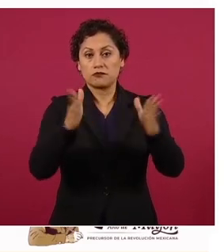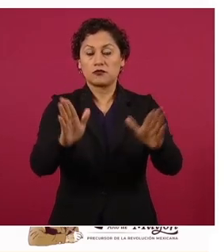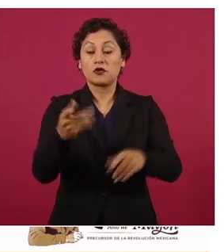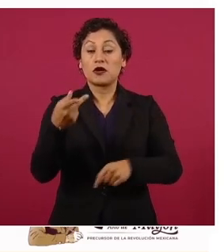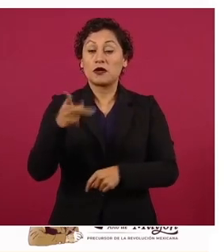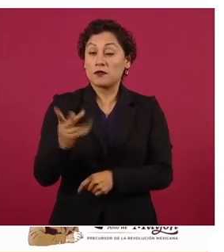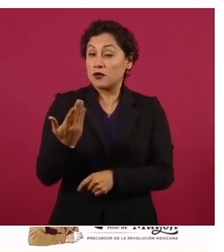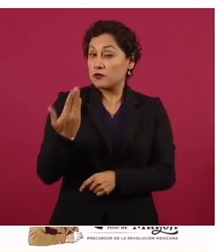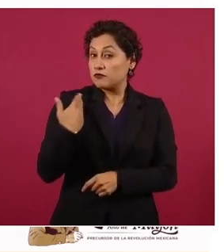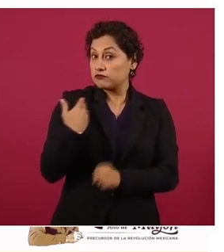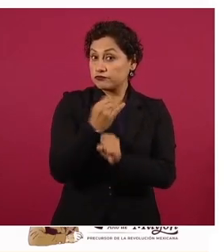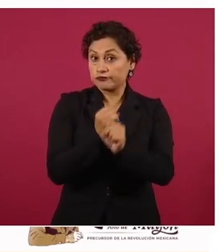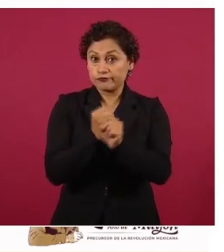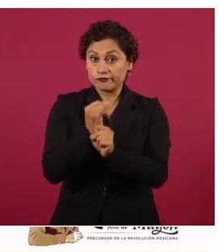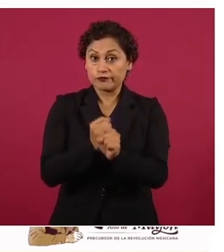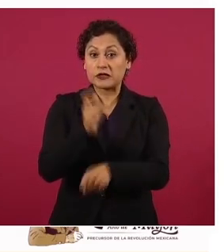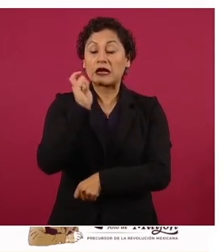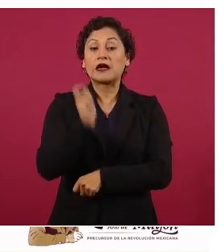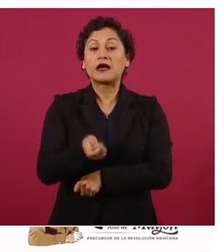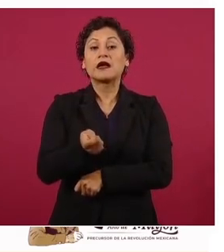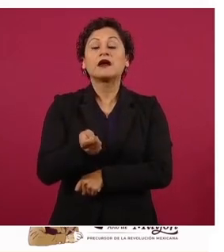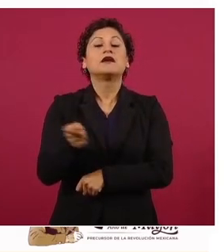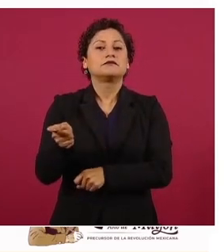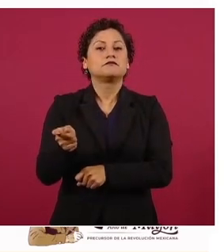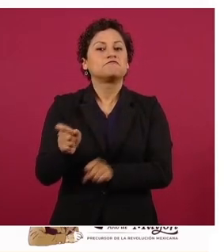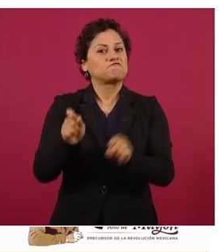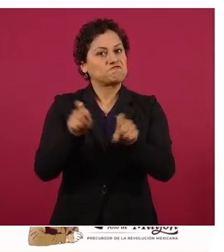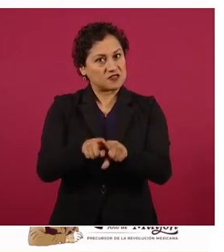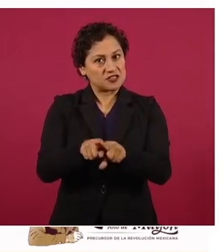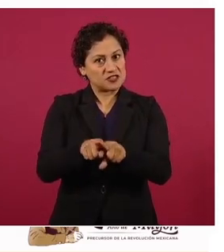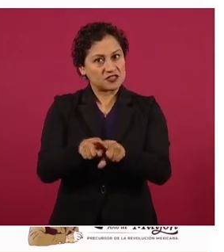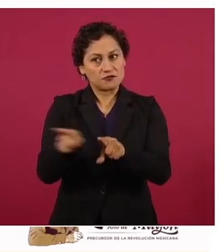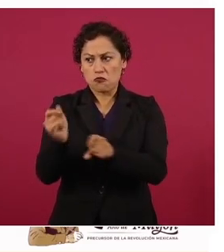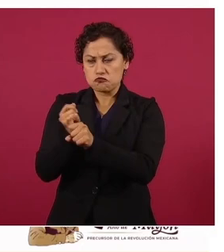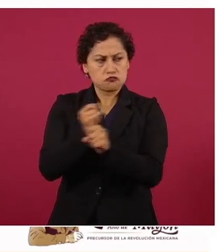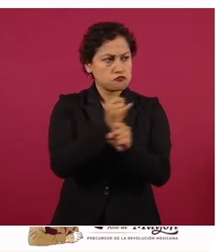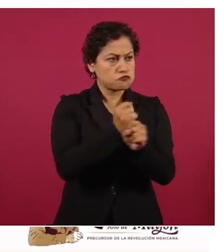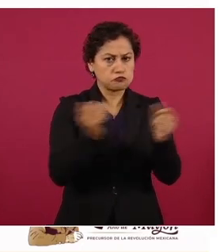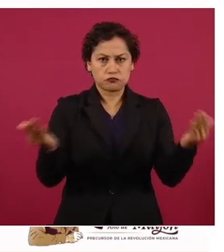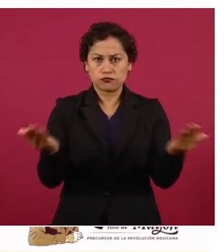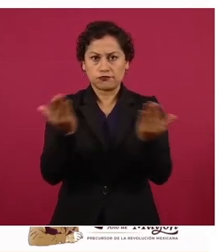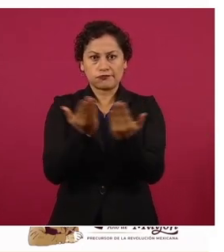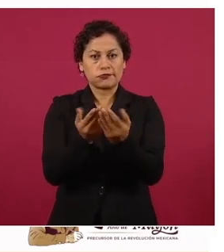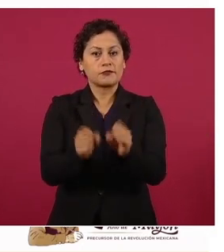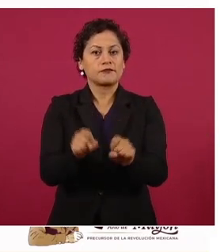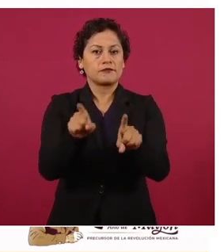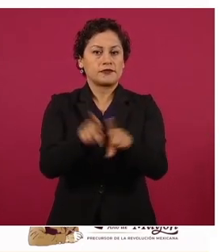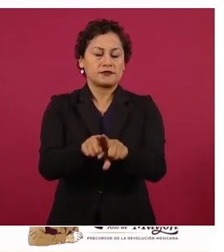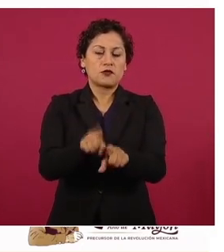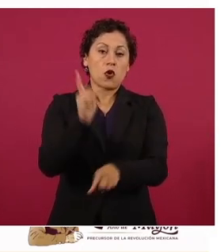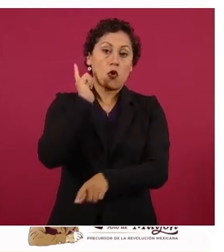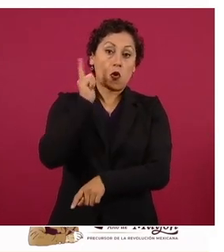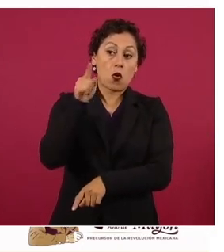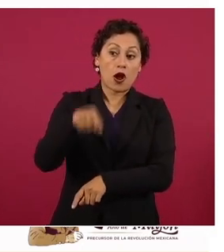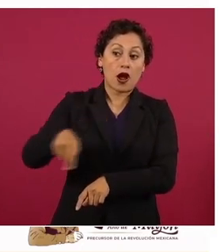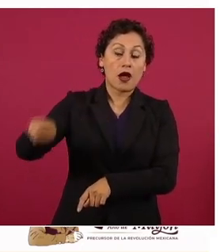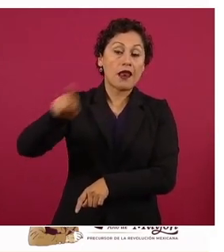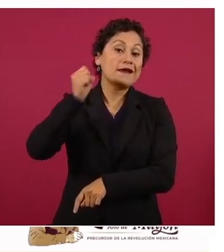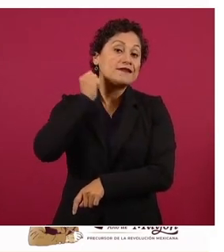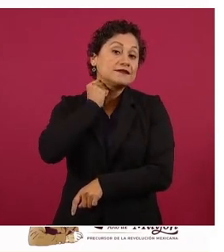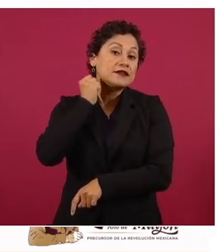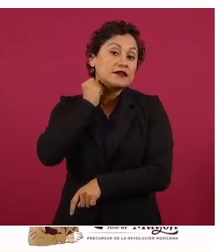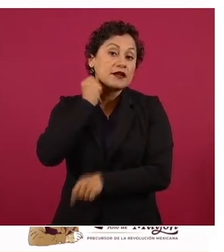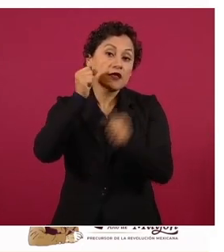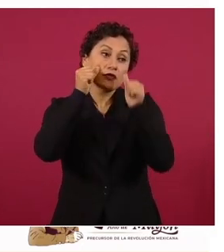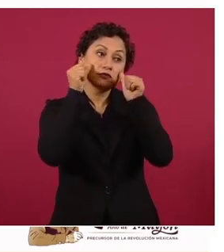Gabinete de Comunicación Estratégica confirma esa tendencia. Esperemos que los senadores atiendan el sentir de la mayoría